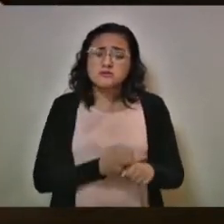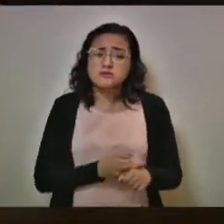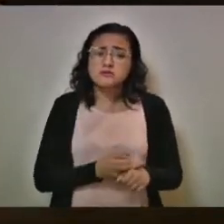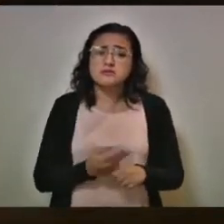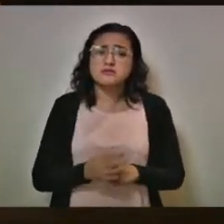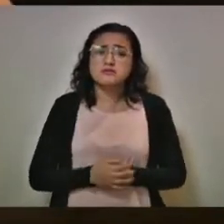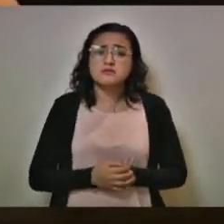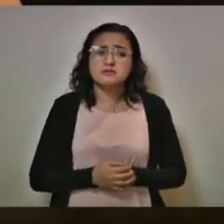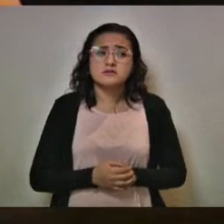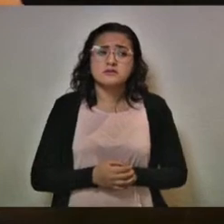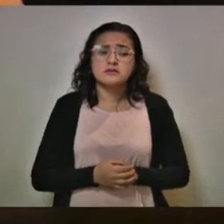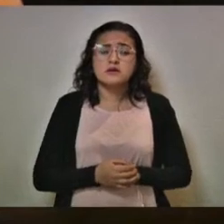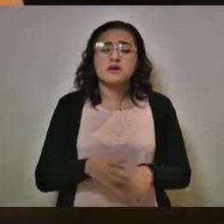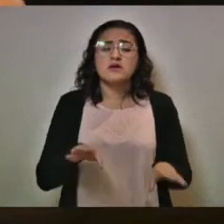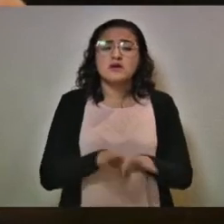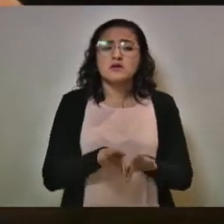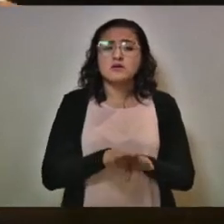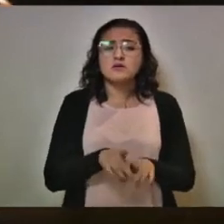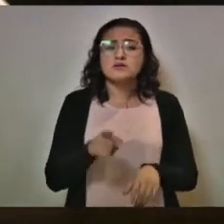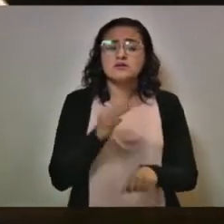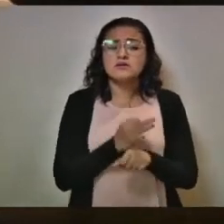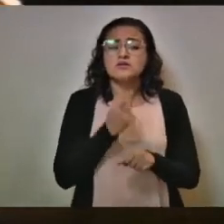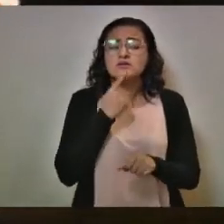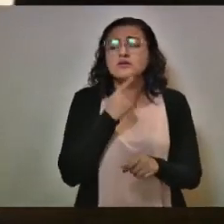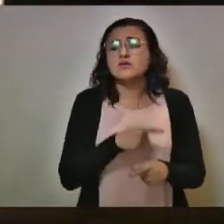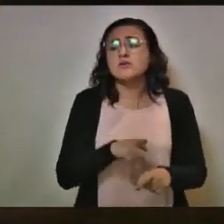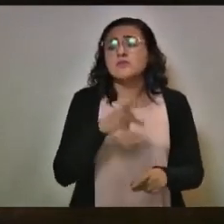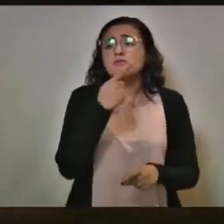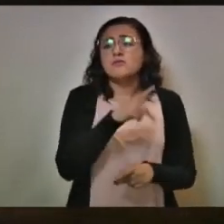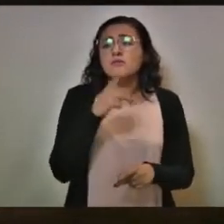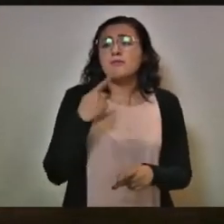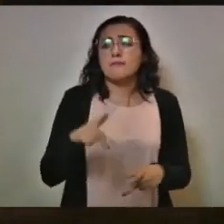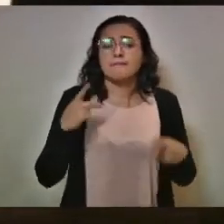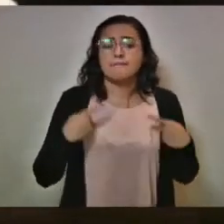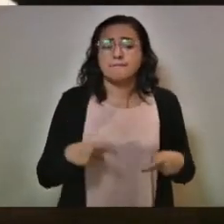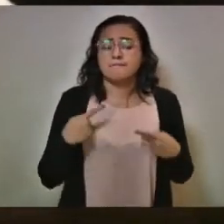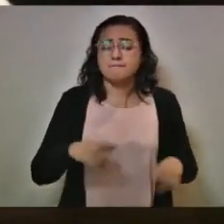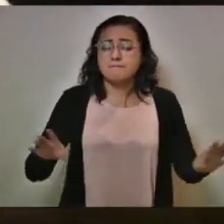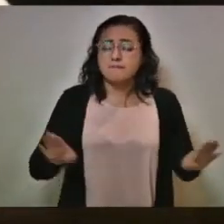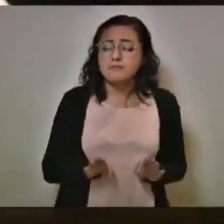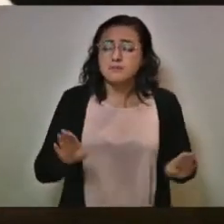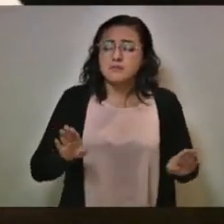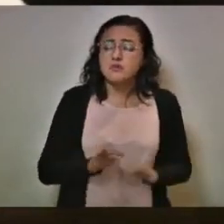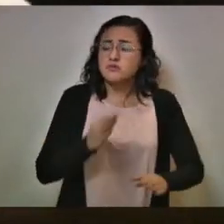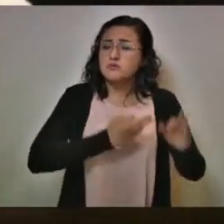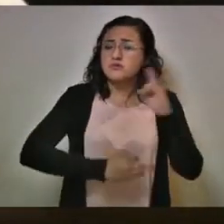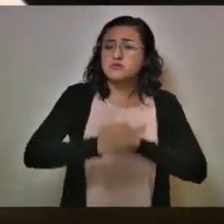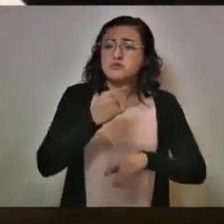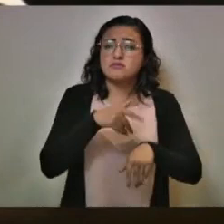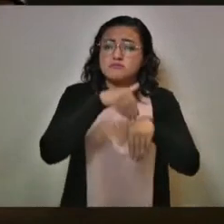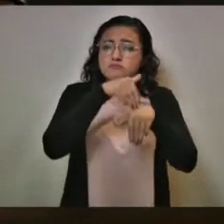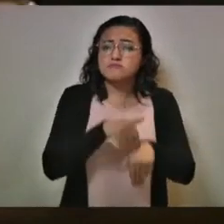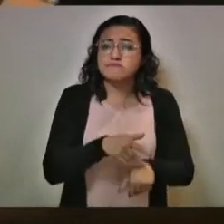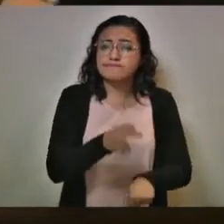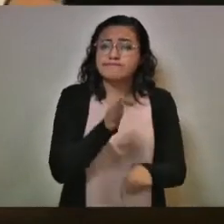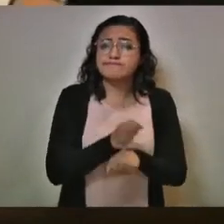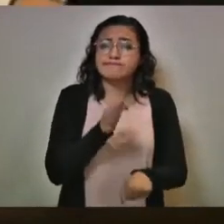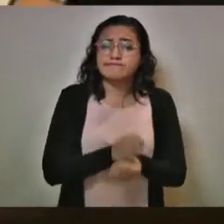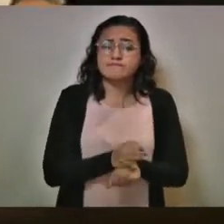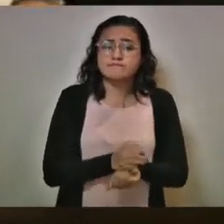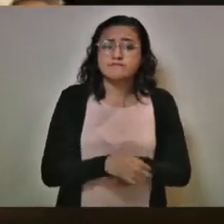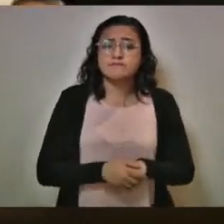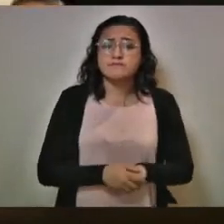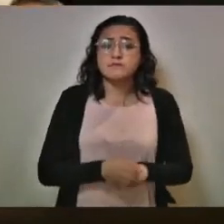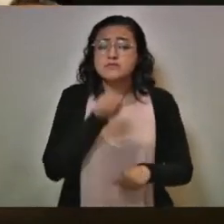Salomón, la demanda la va a amargar el comportamiento de la sociedad, señor. En este momento,